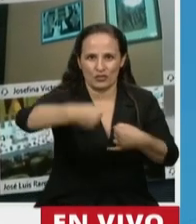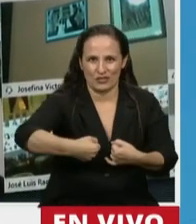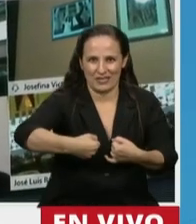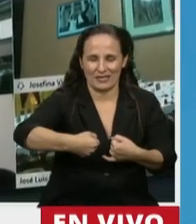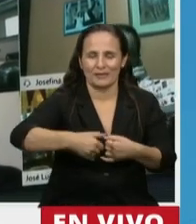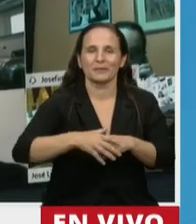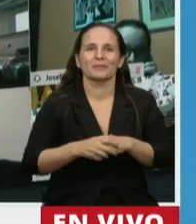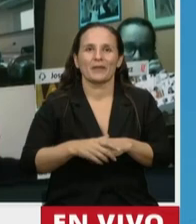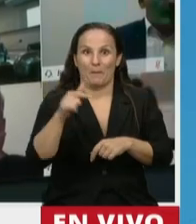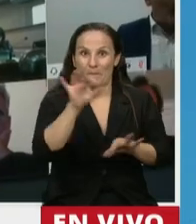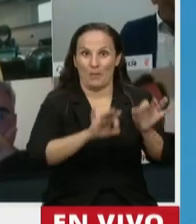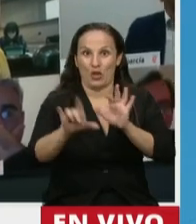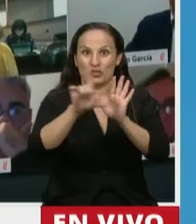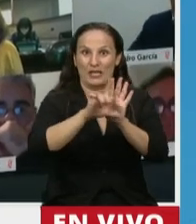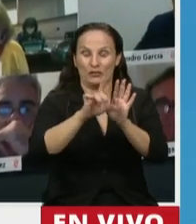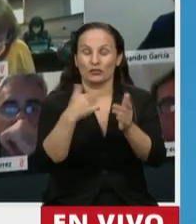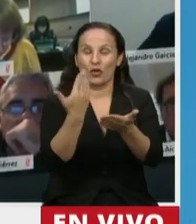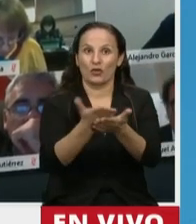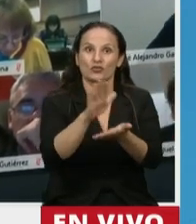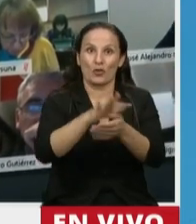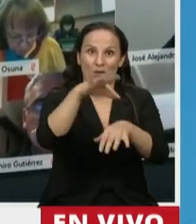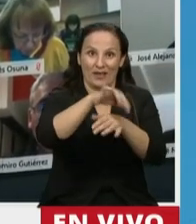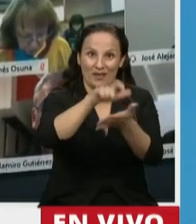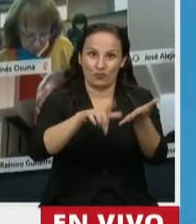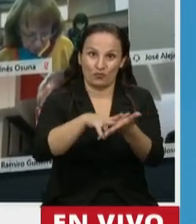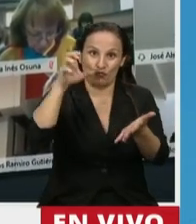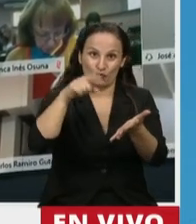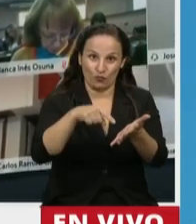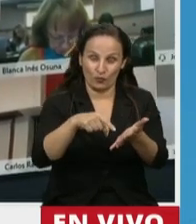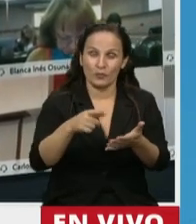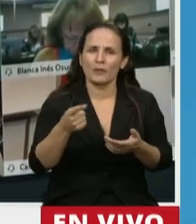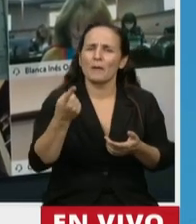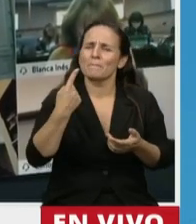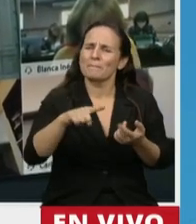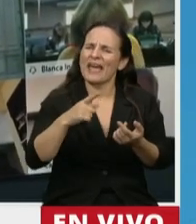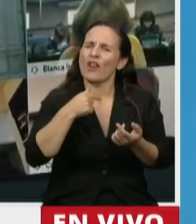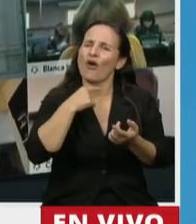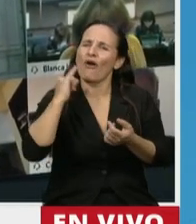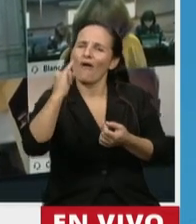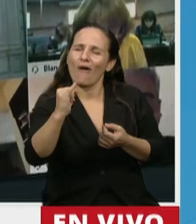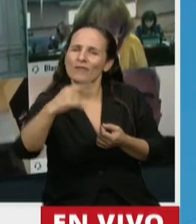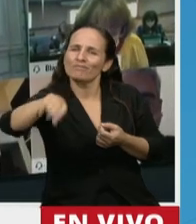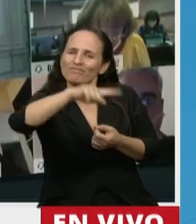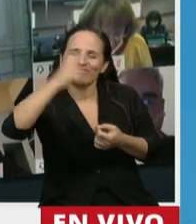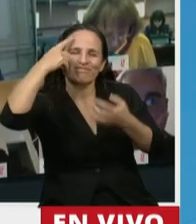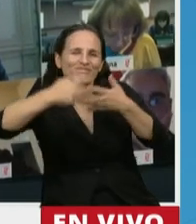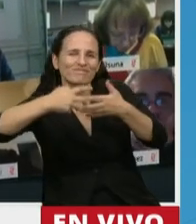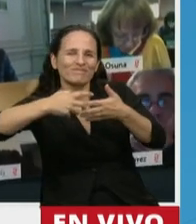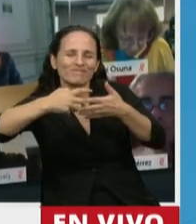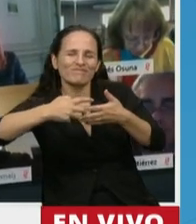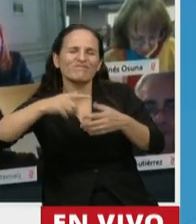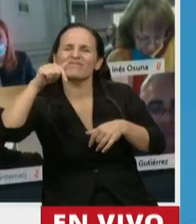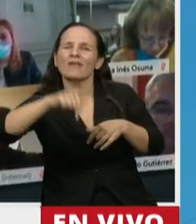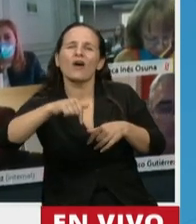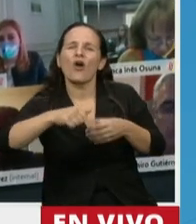en este proyecto de recetas digitales, pero sin antes reflexionar lo que realmente hoy